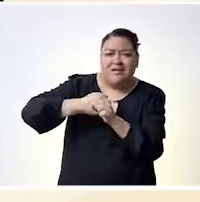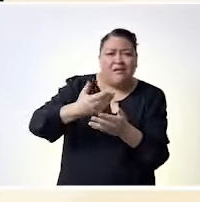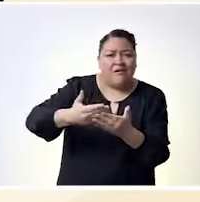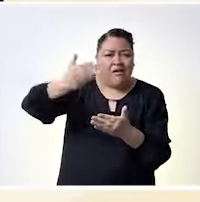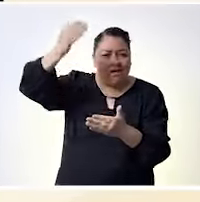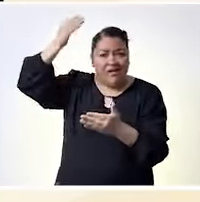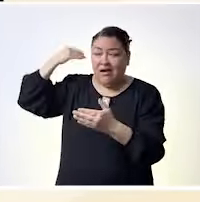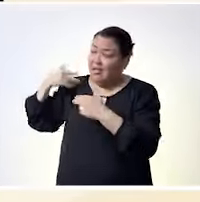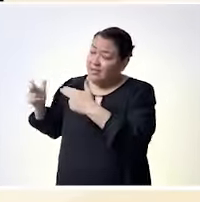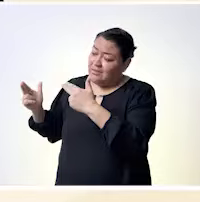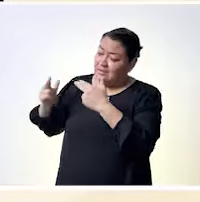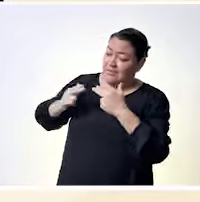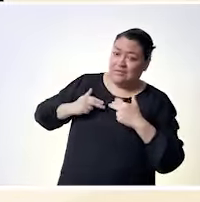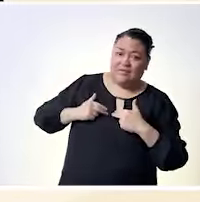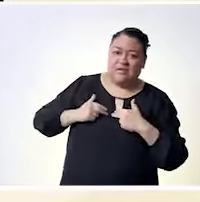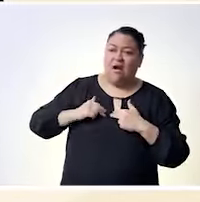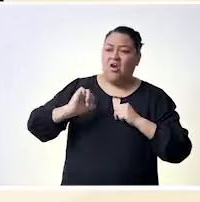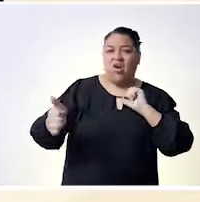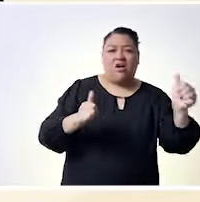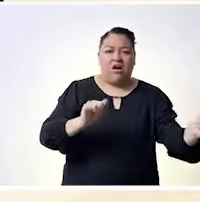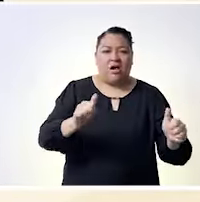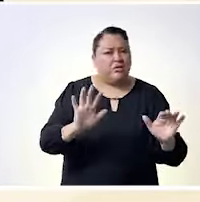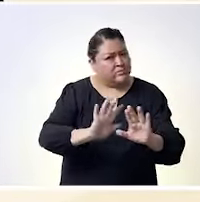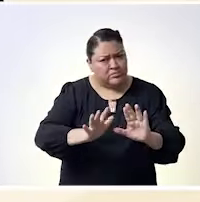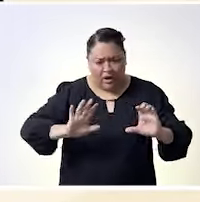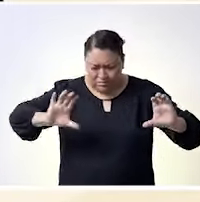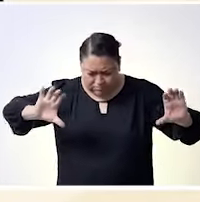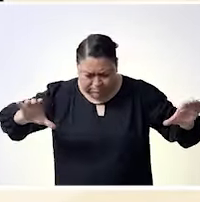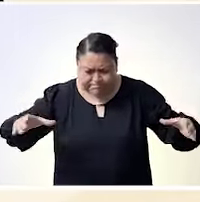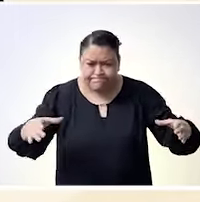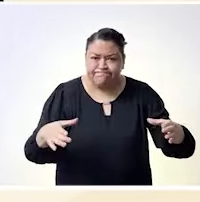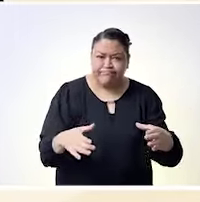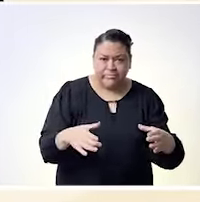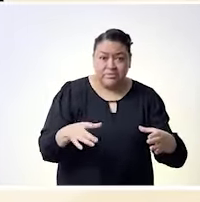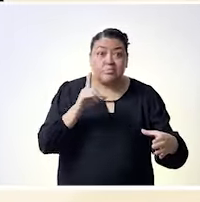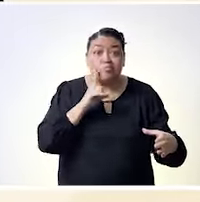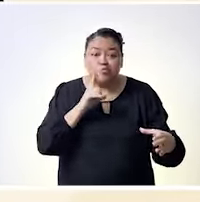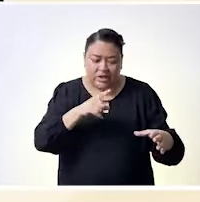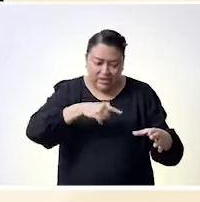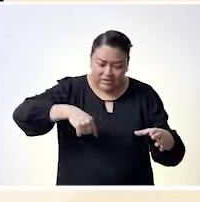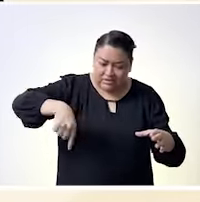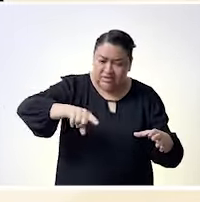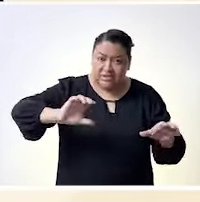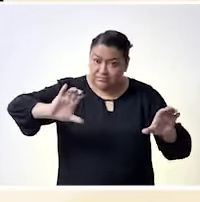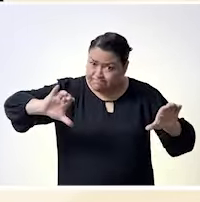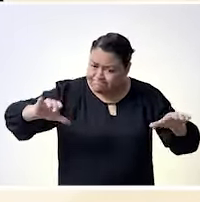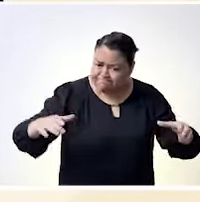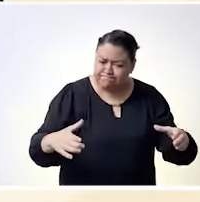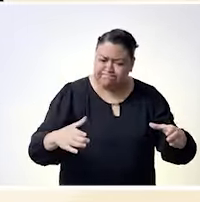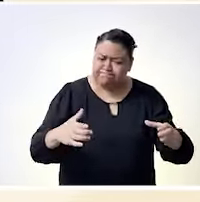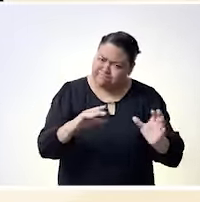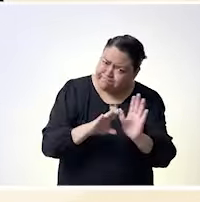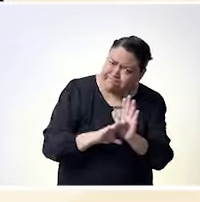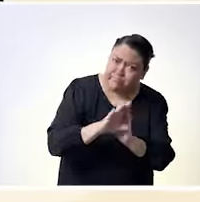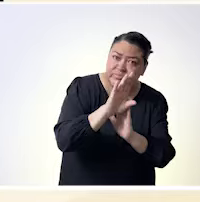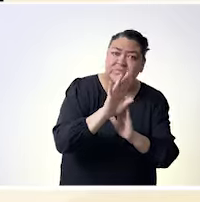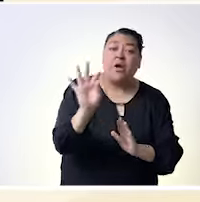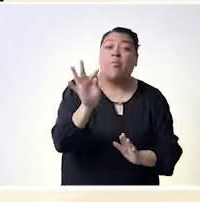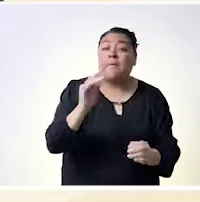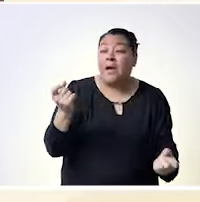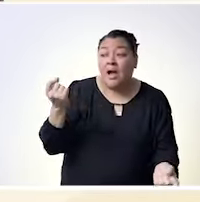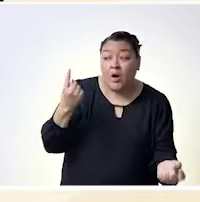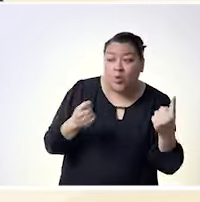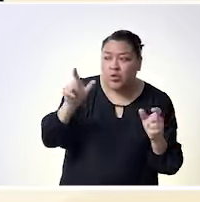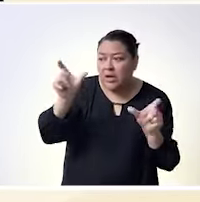luchas pero todas bajo un mismo camino y muchas diferencias en común sí entonces ¿qué importancia